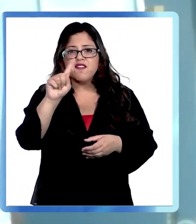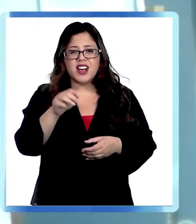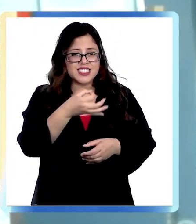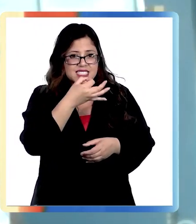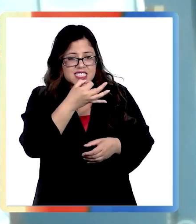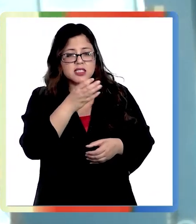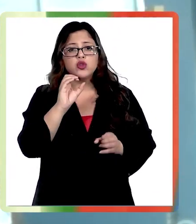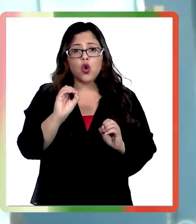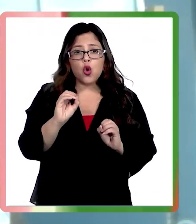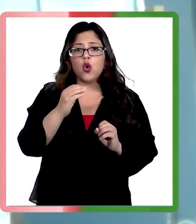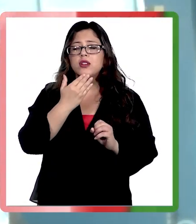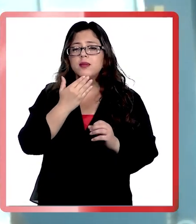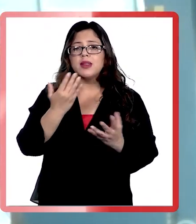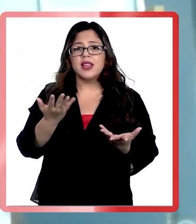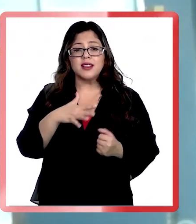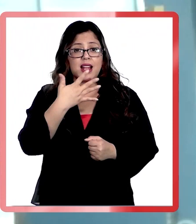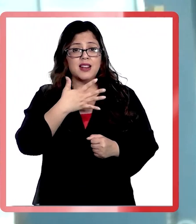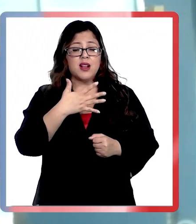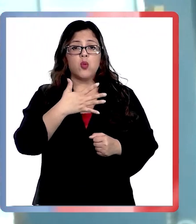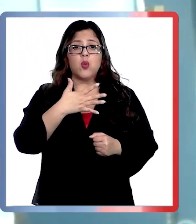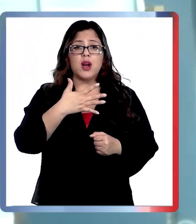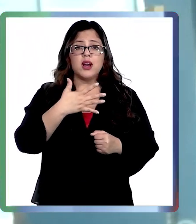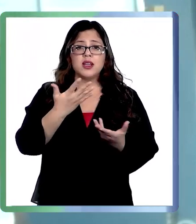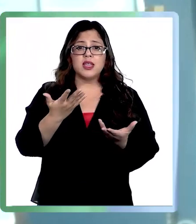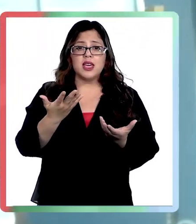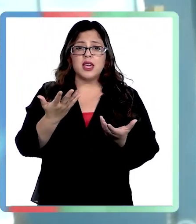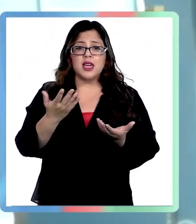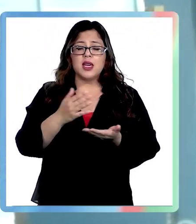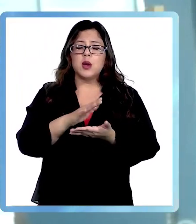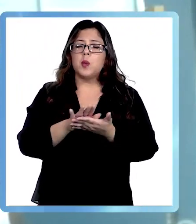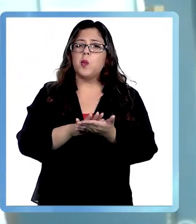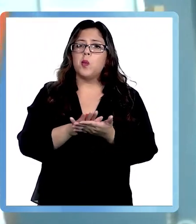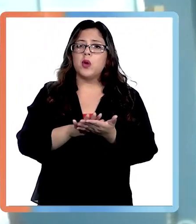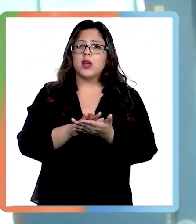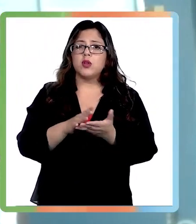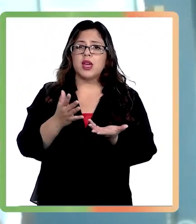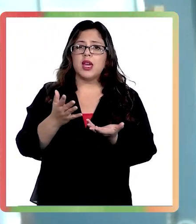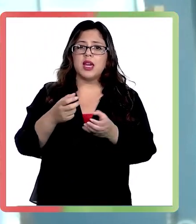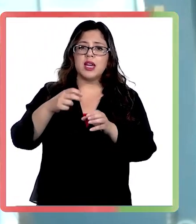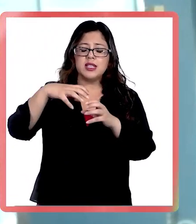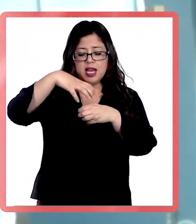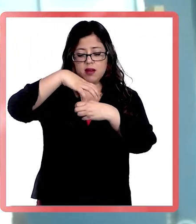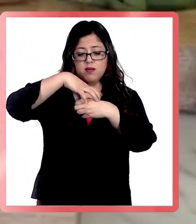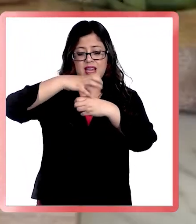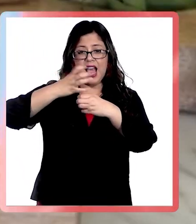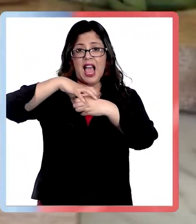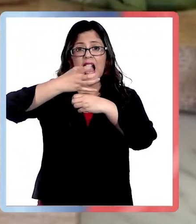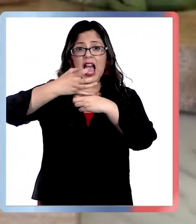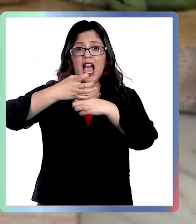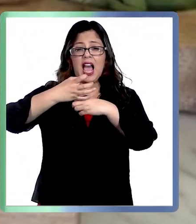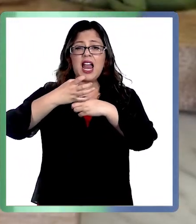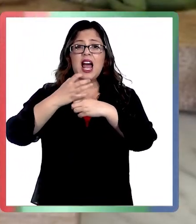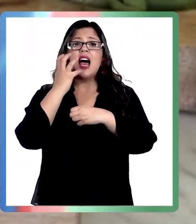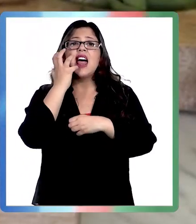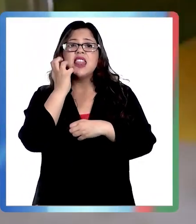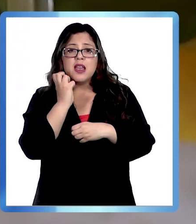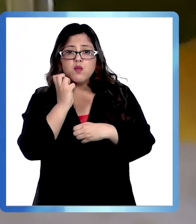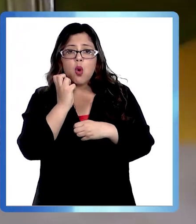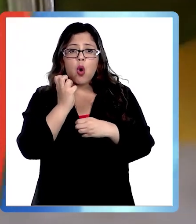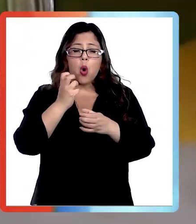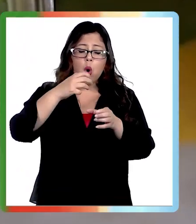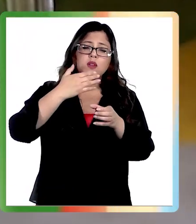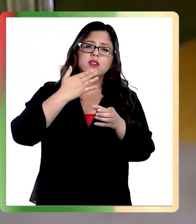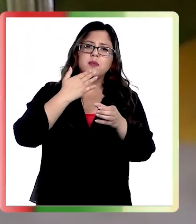si no, también a la misma agua fría, uno le puede agregar, por ejemplo, cáscaras de limón, hojitas de menta, de albaca,